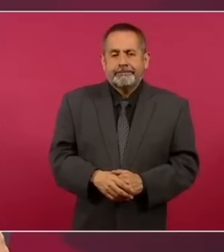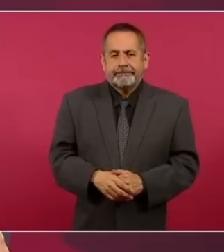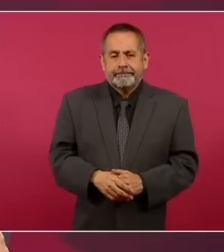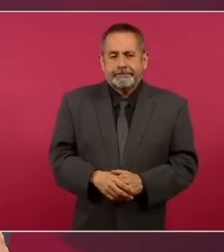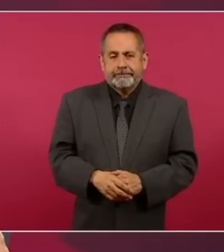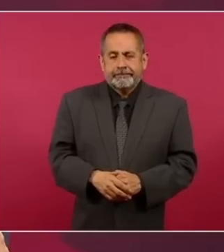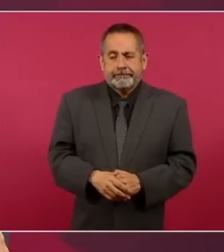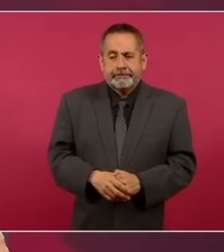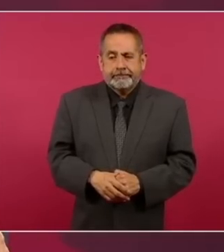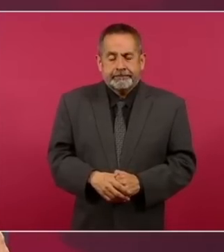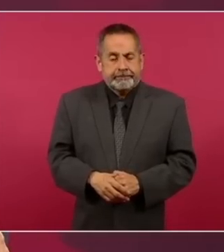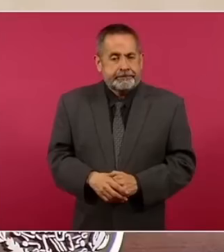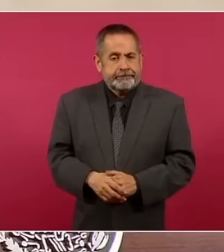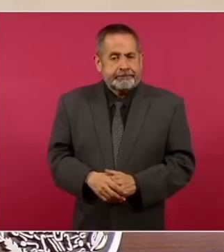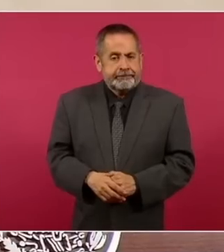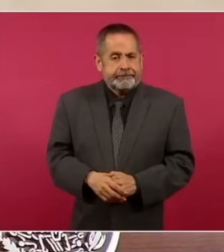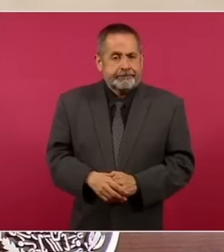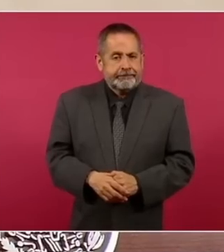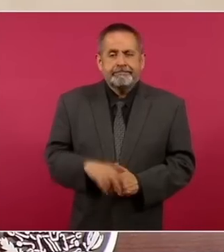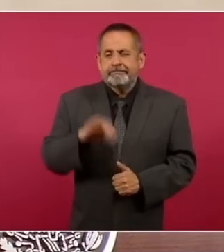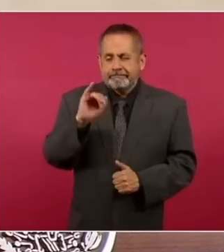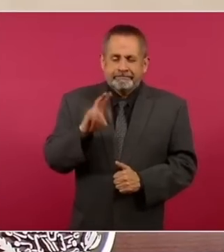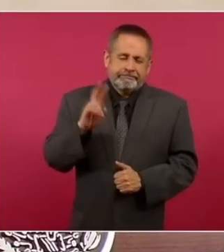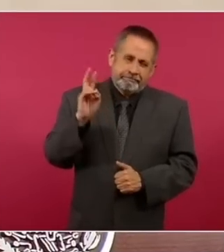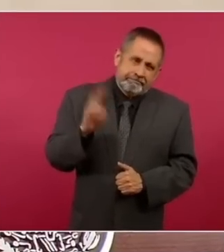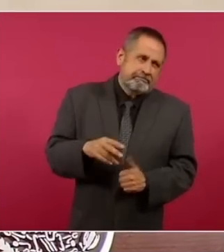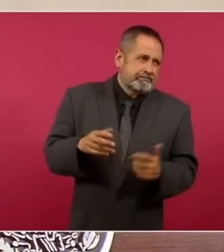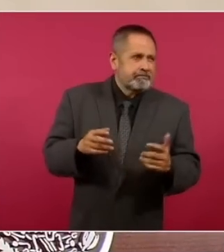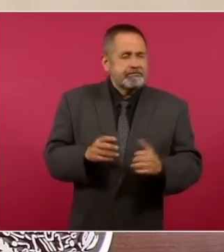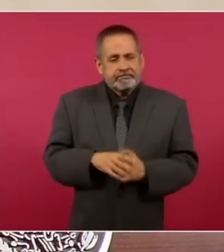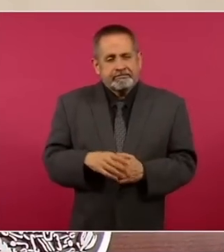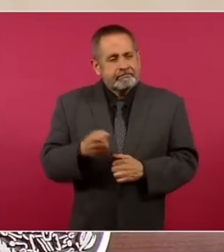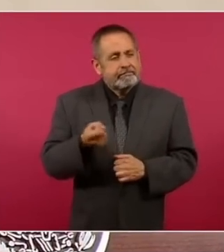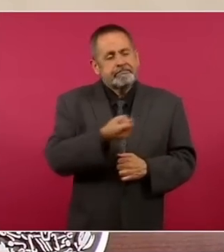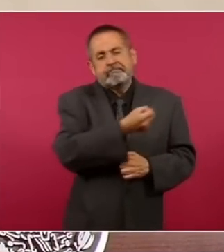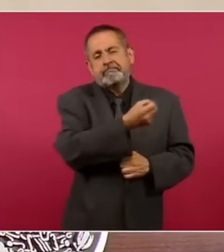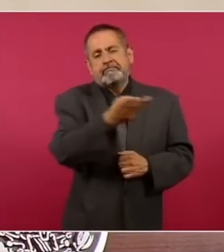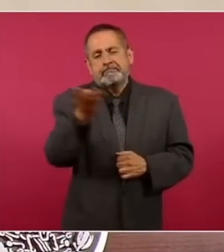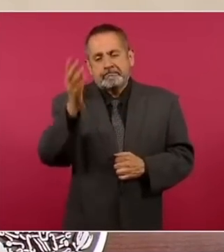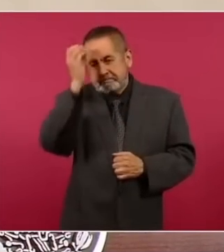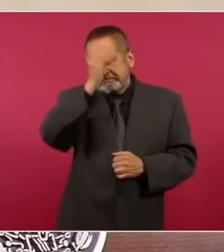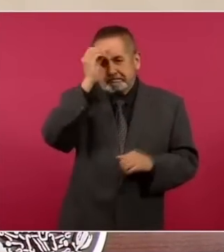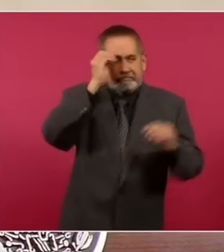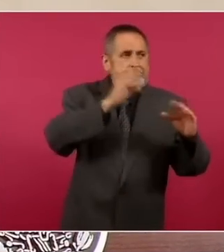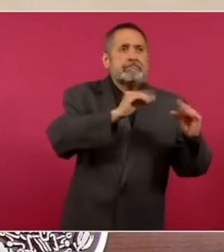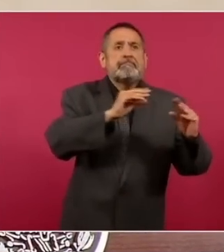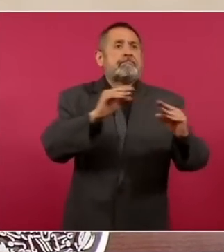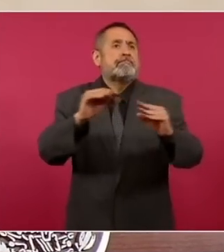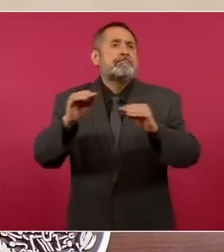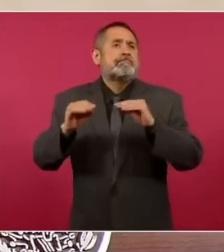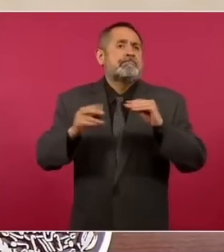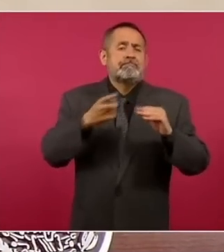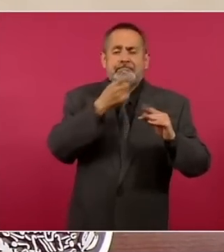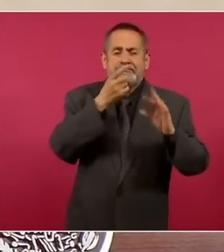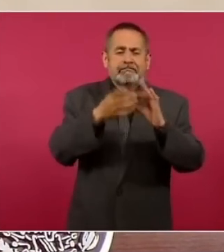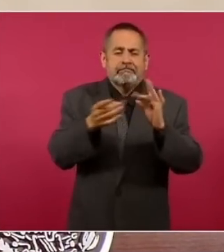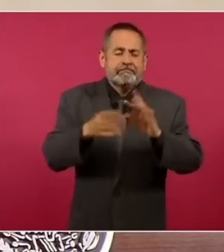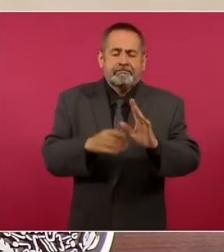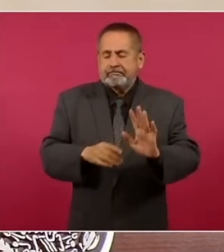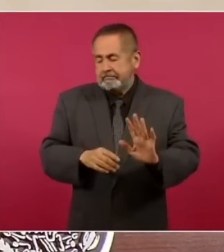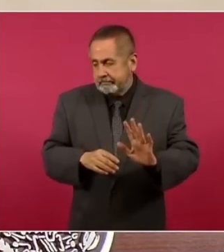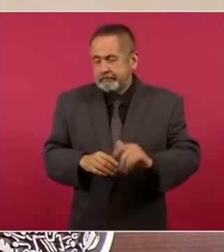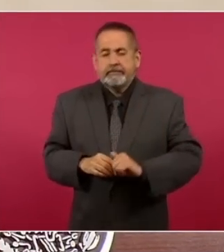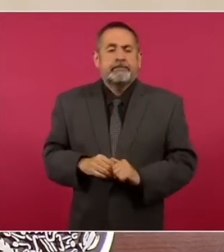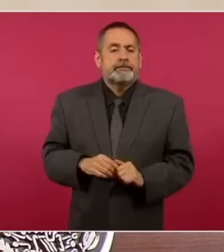manifestado muchas opiniones. Nosotros